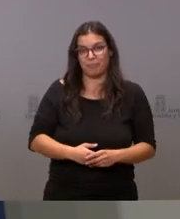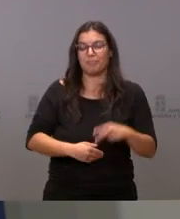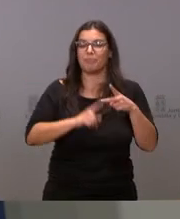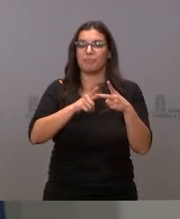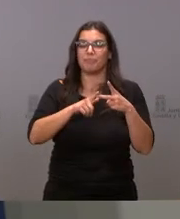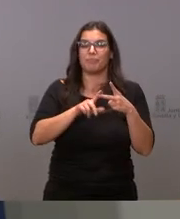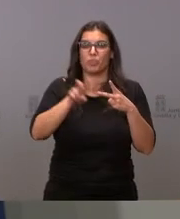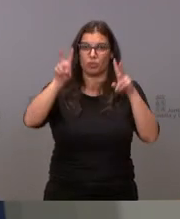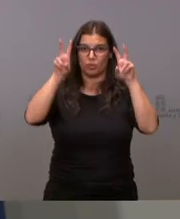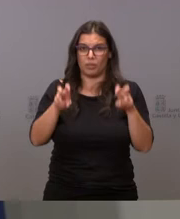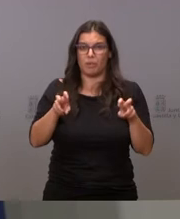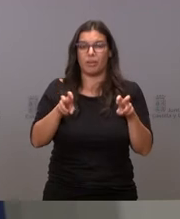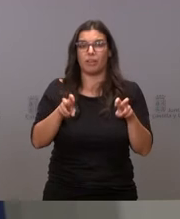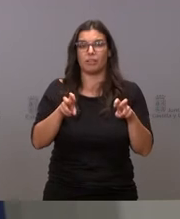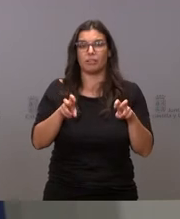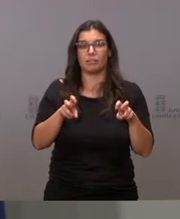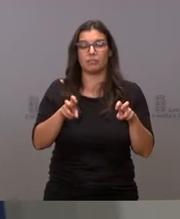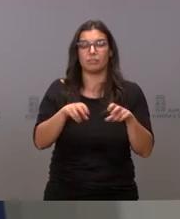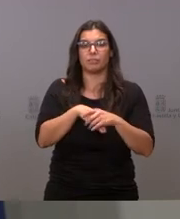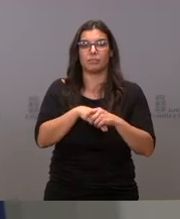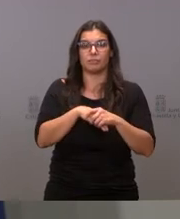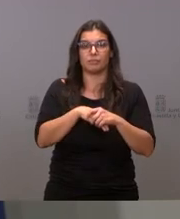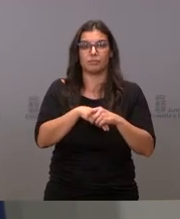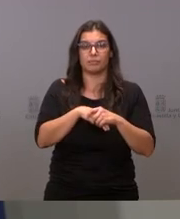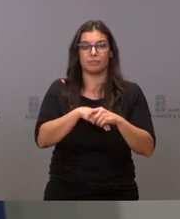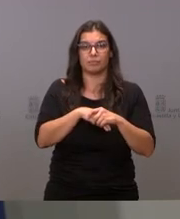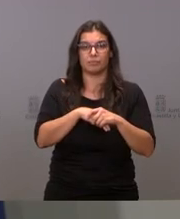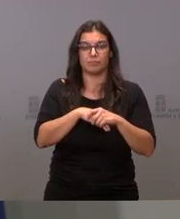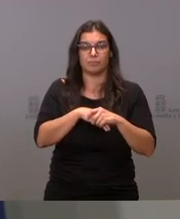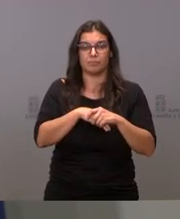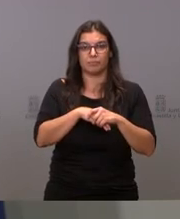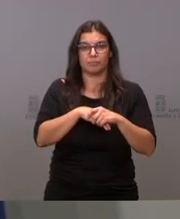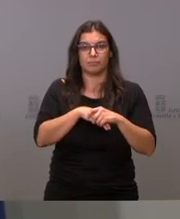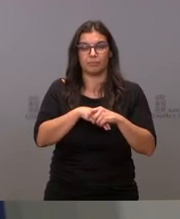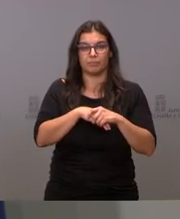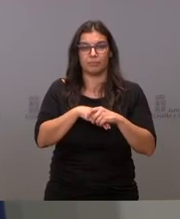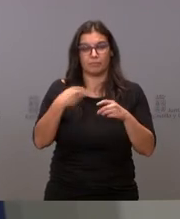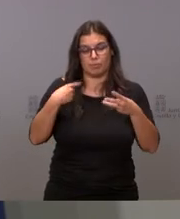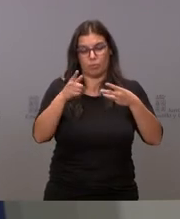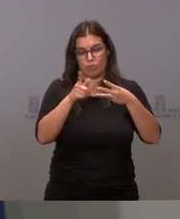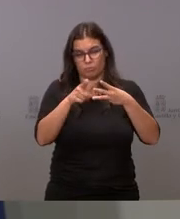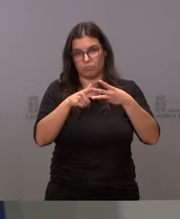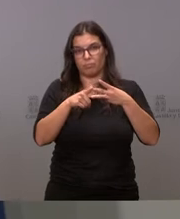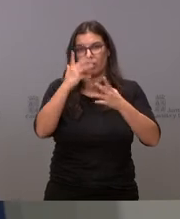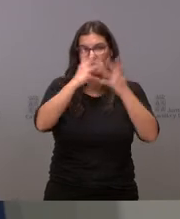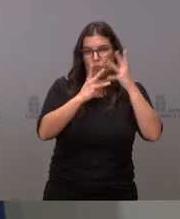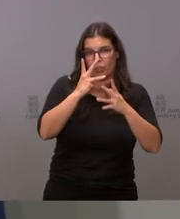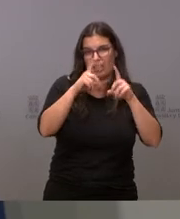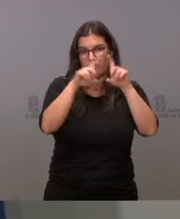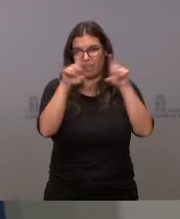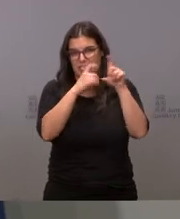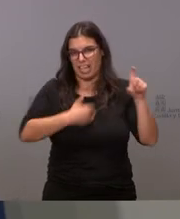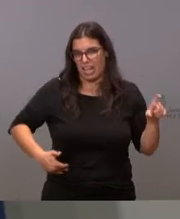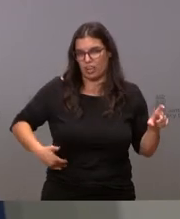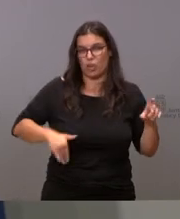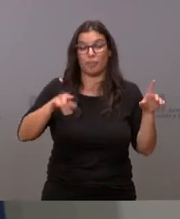el otro asunto sobre el me pregunta de este empresario las cuentas mire le voy a